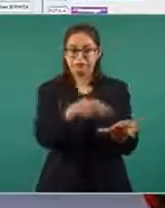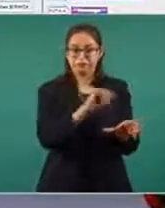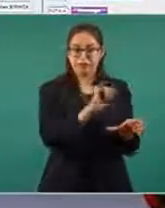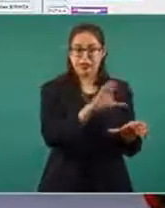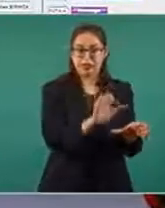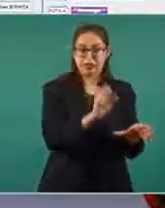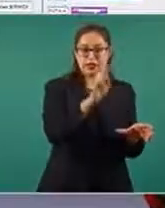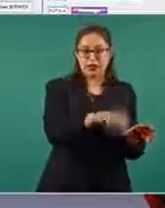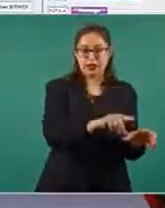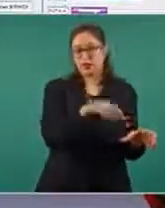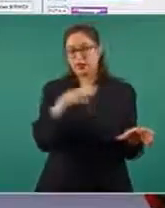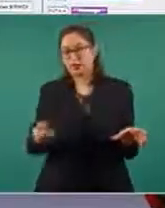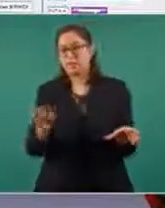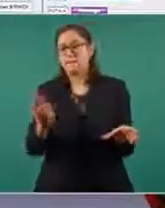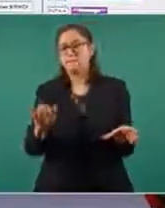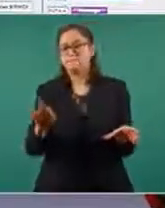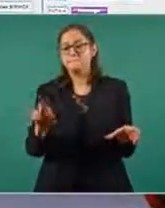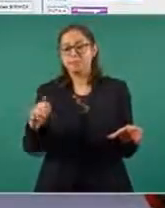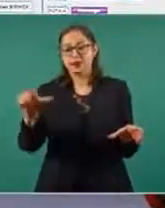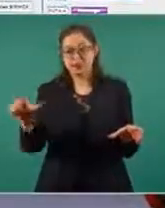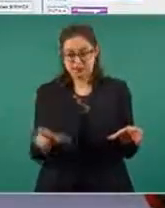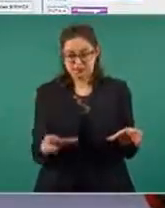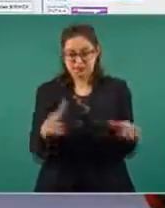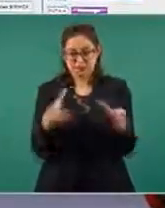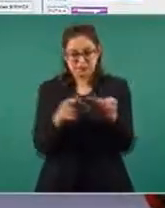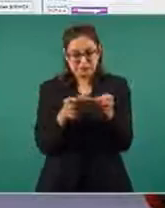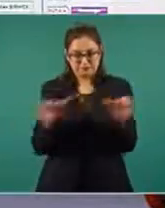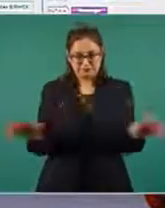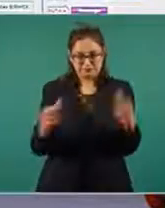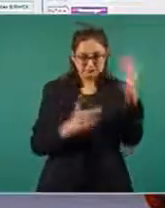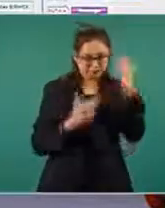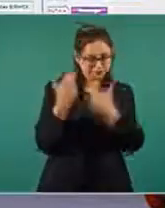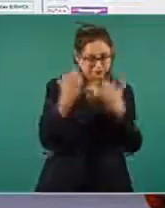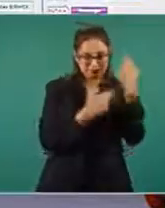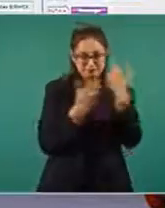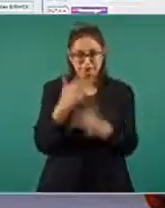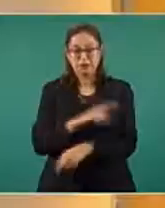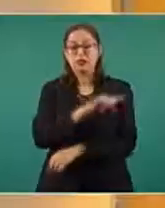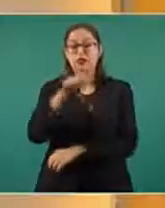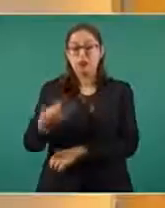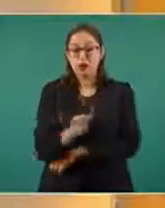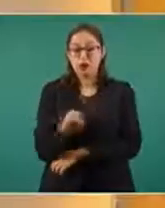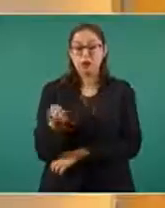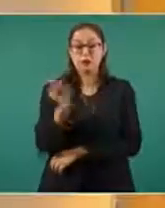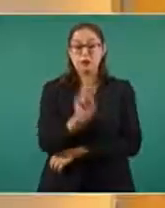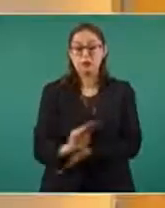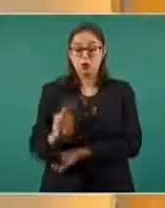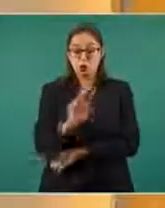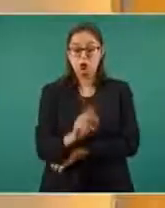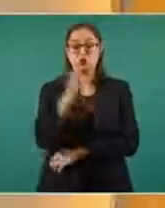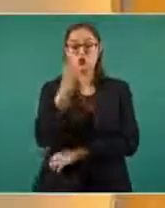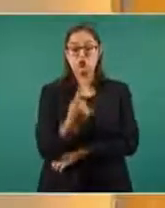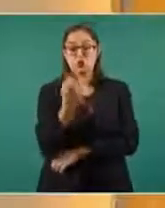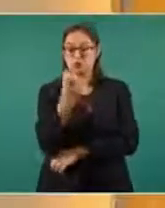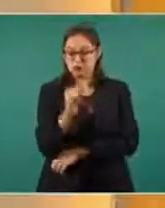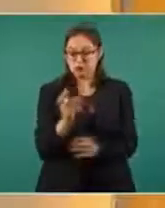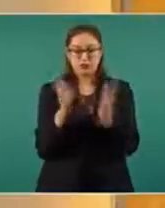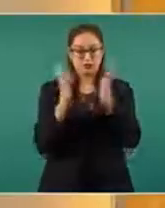y quedaron disponibles el día miércoles primero para distribuirse 5